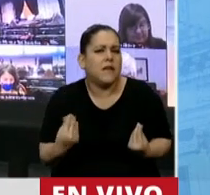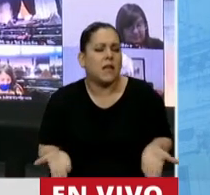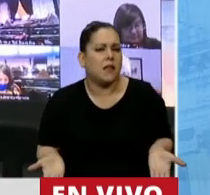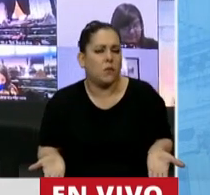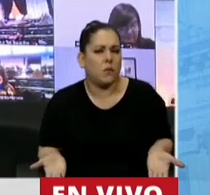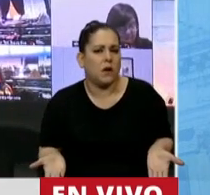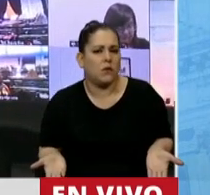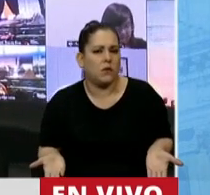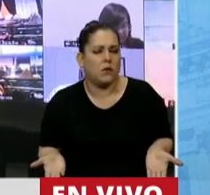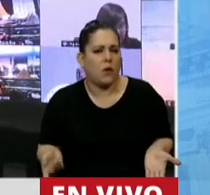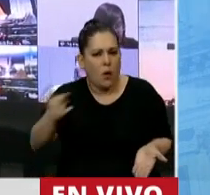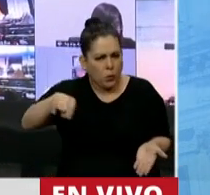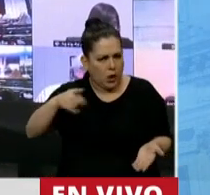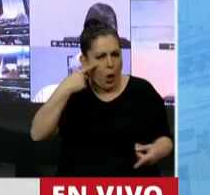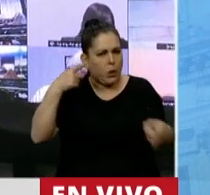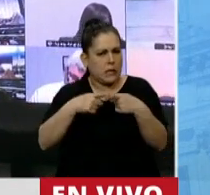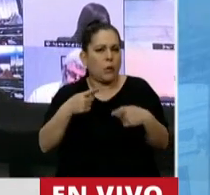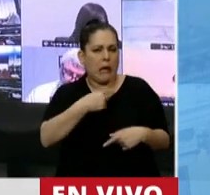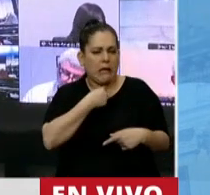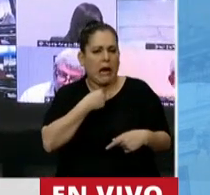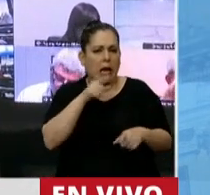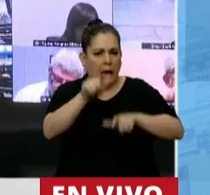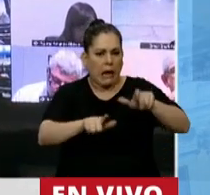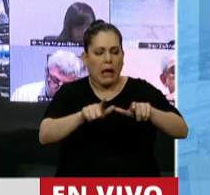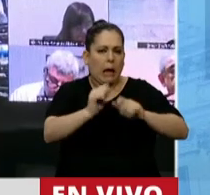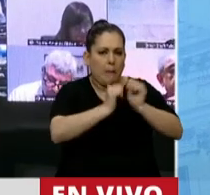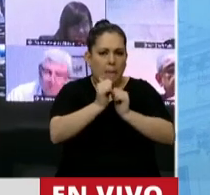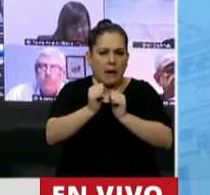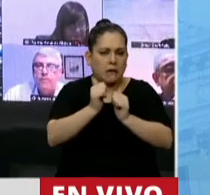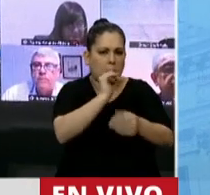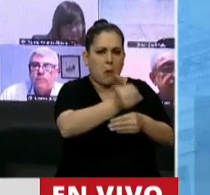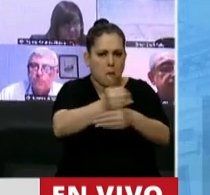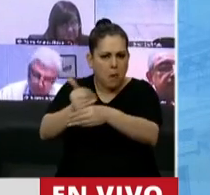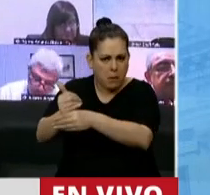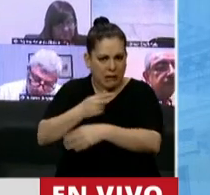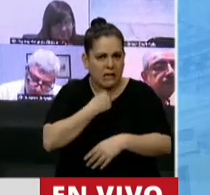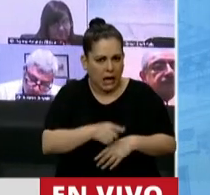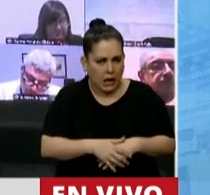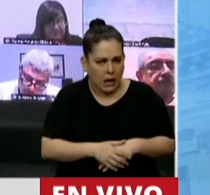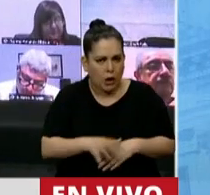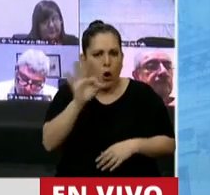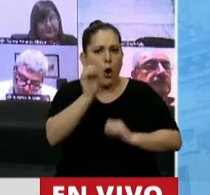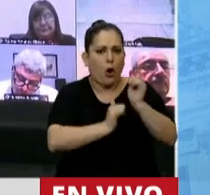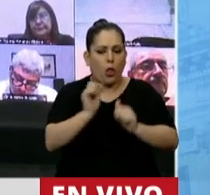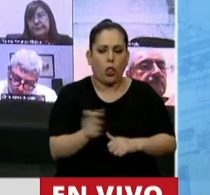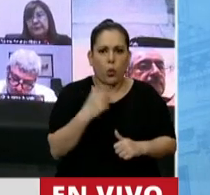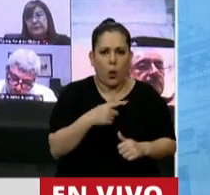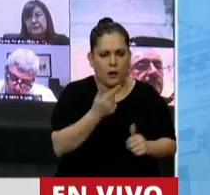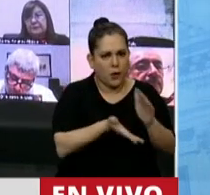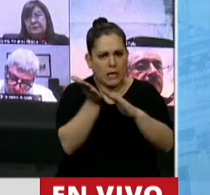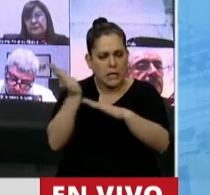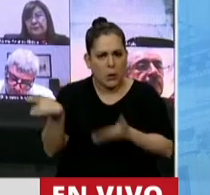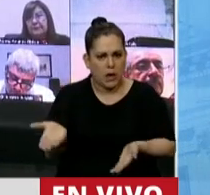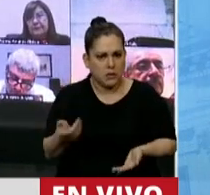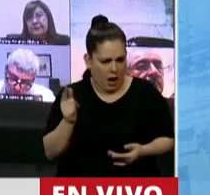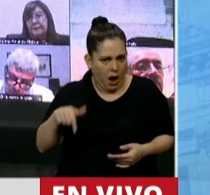¿Están acaso apuntando a que se sigan yendo las empresas y los empresarios de la Argentina, como lo estamos viendo